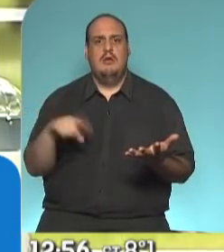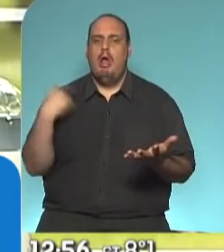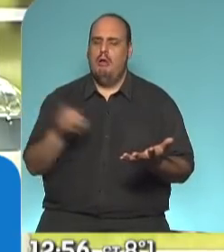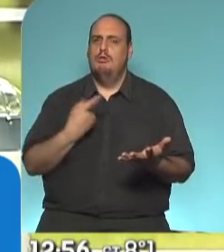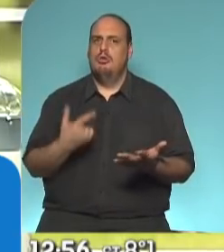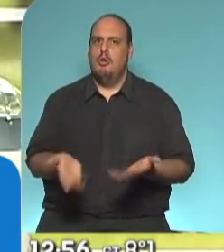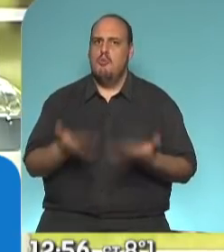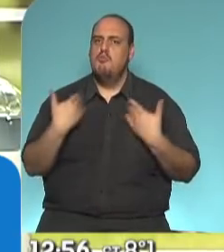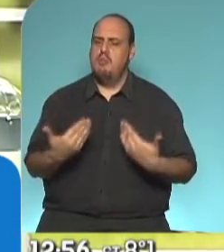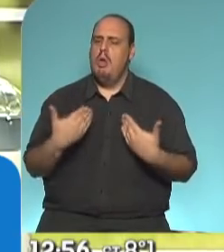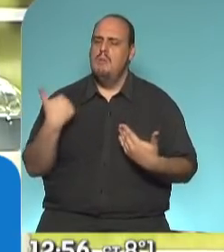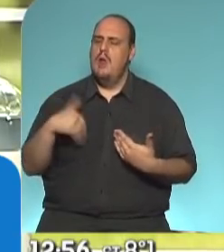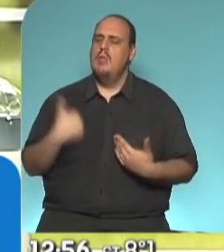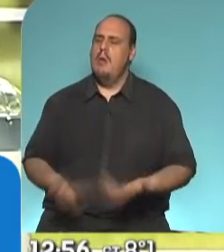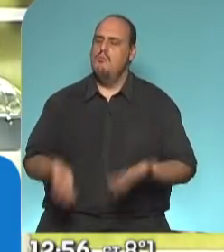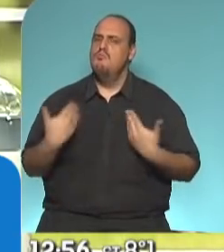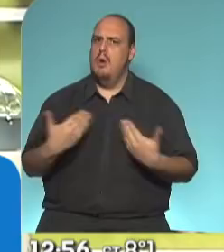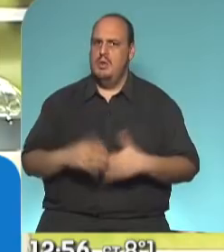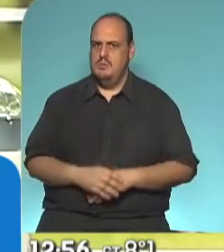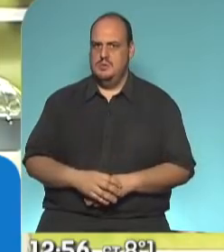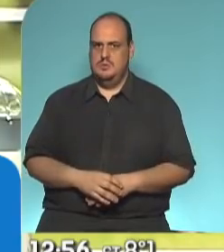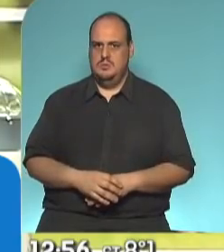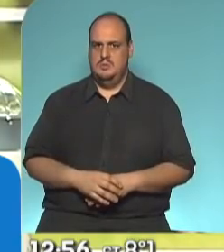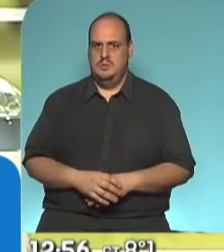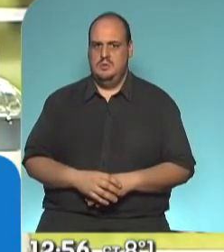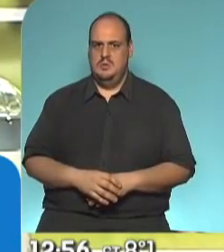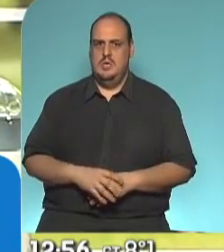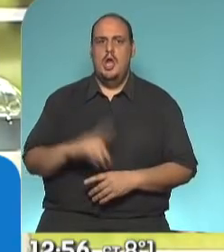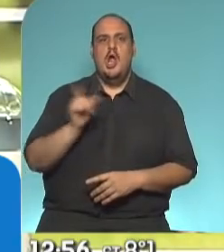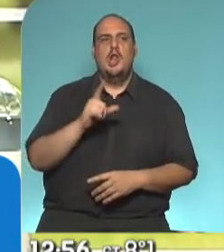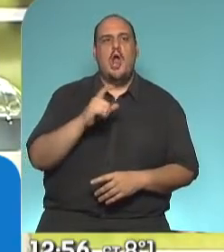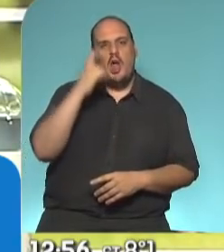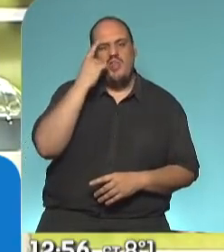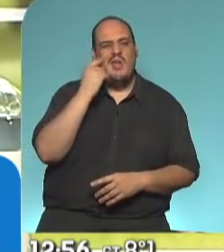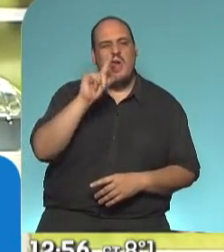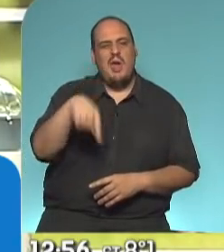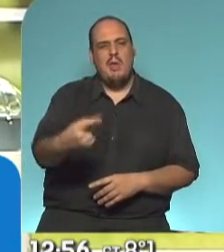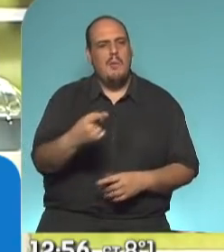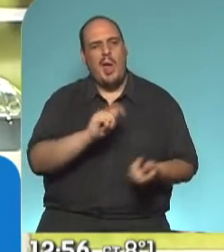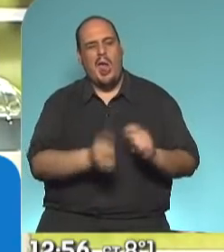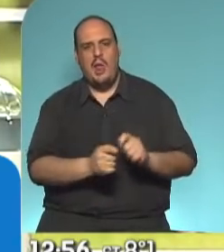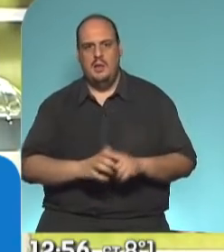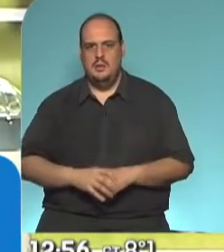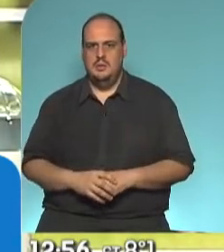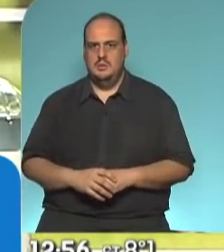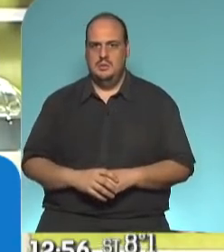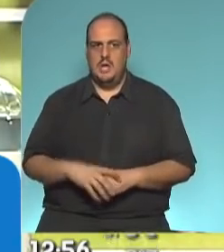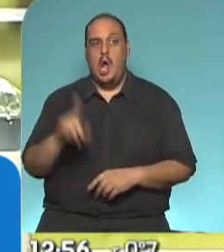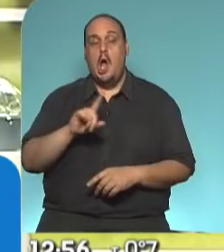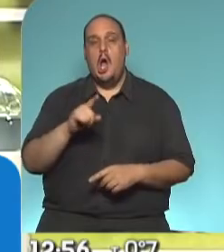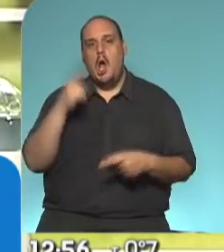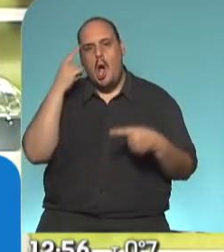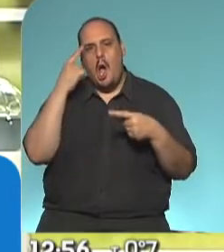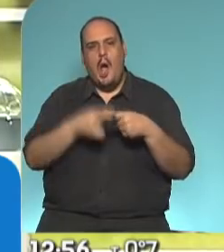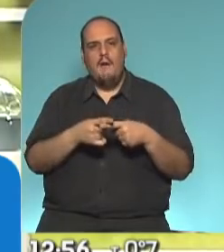podemos hacer en Argentina. No para modificarlo diez días después. no fijando objetivos